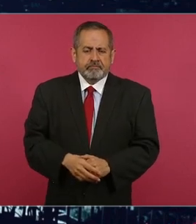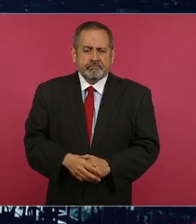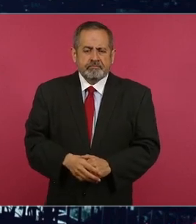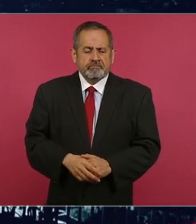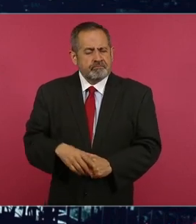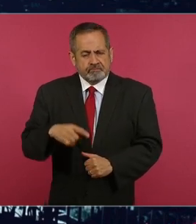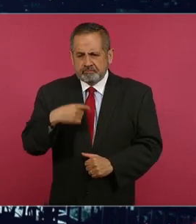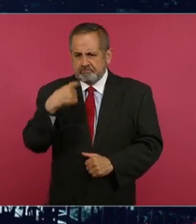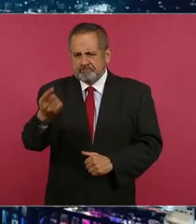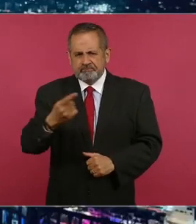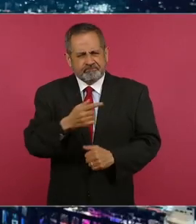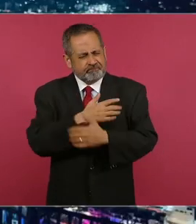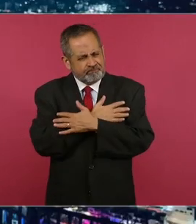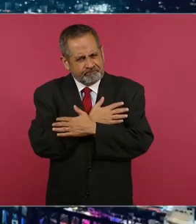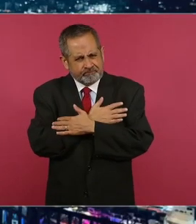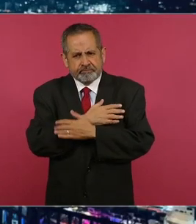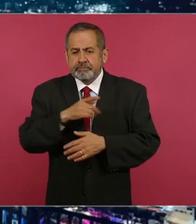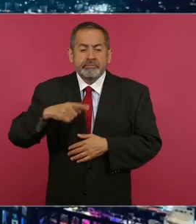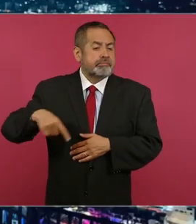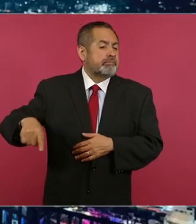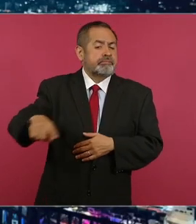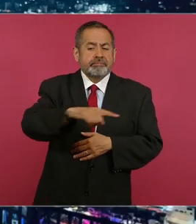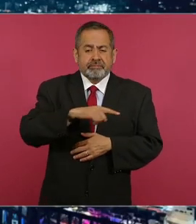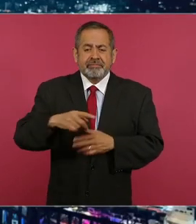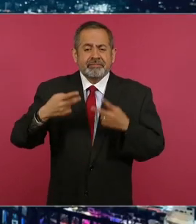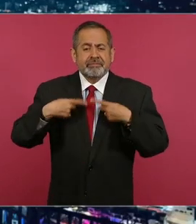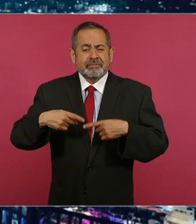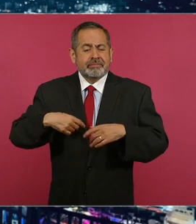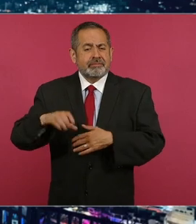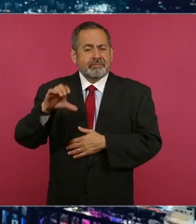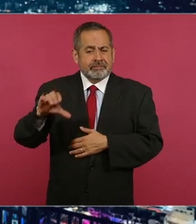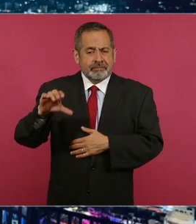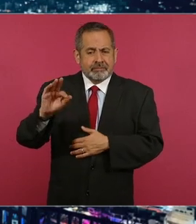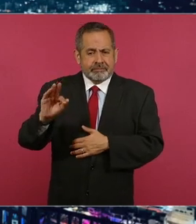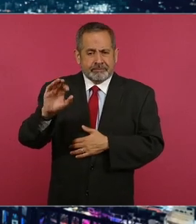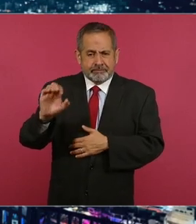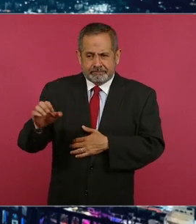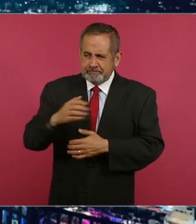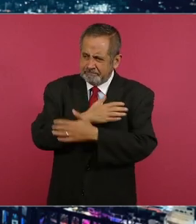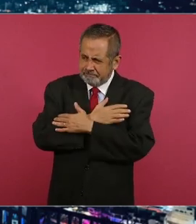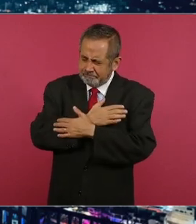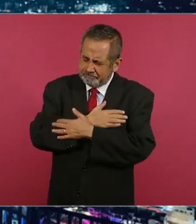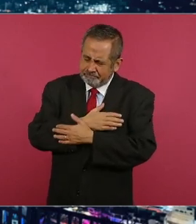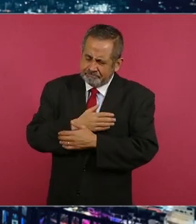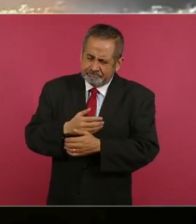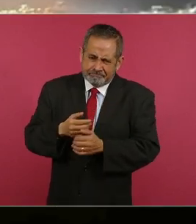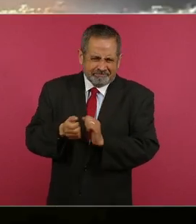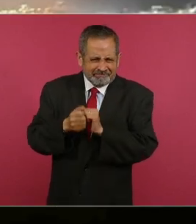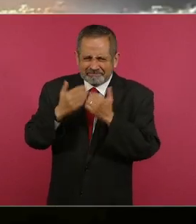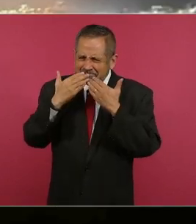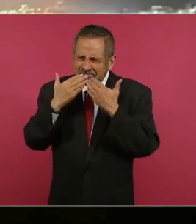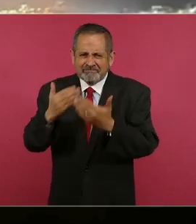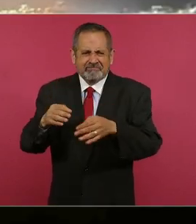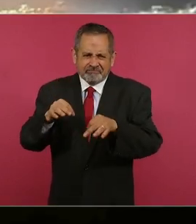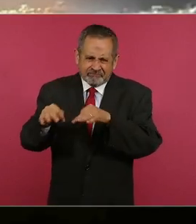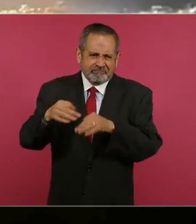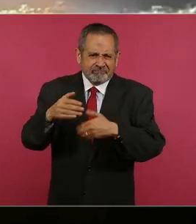abrazo a todos los trabajadores de la Comisión Federal de Electricidad, porque están haciendo algo